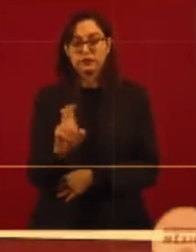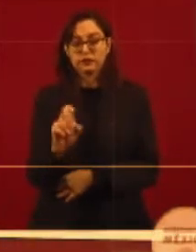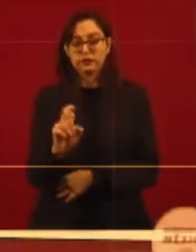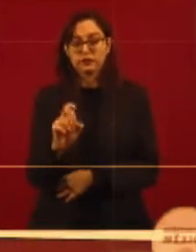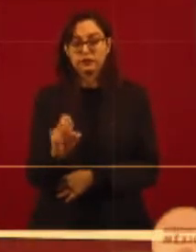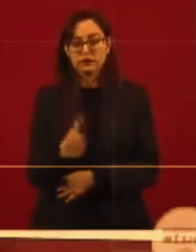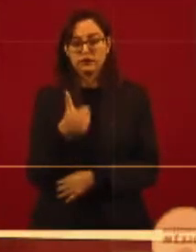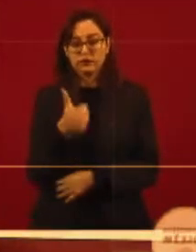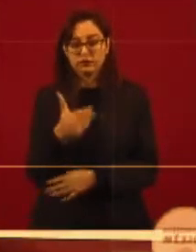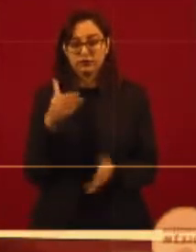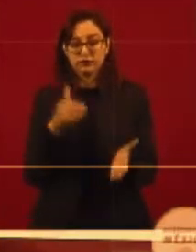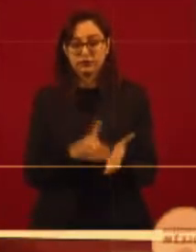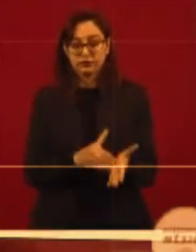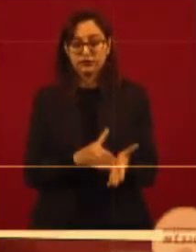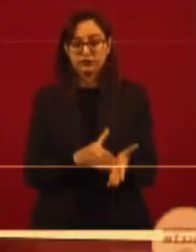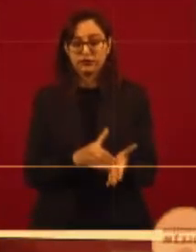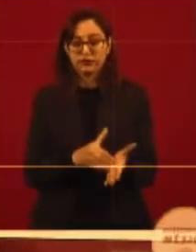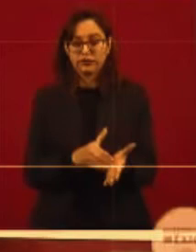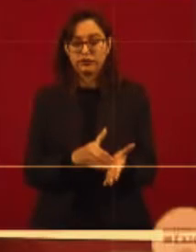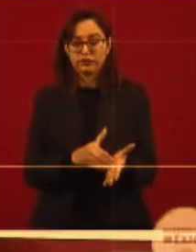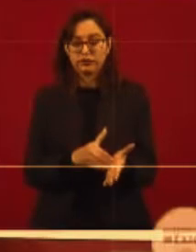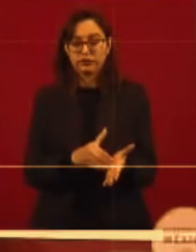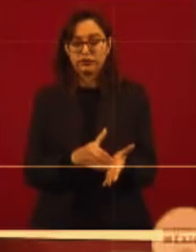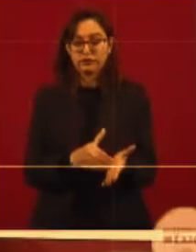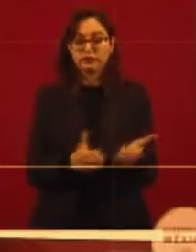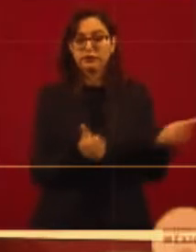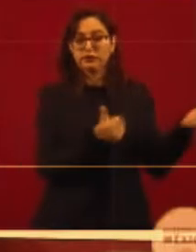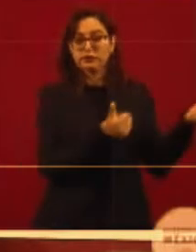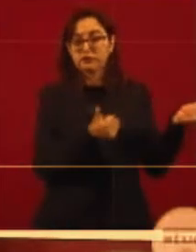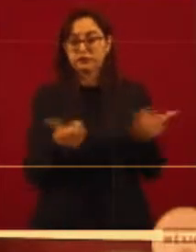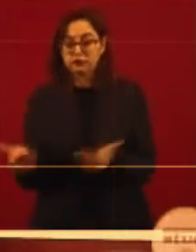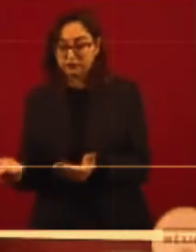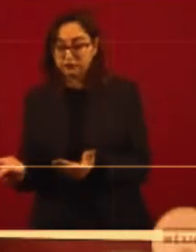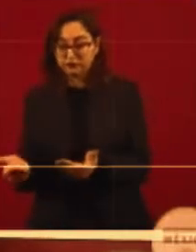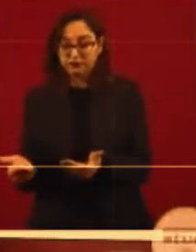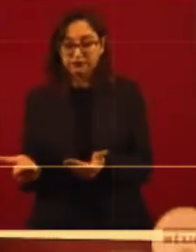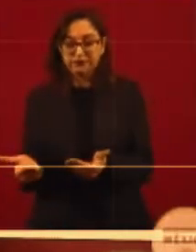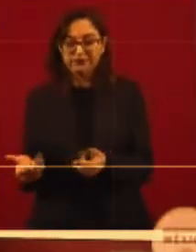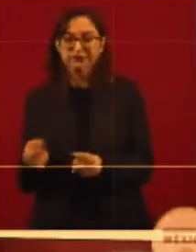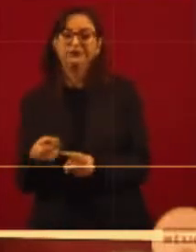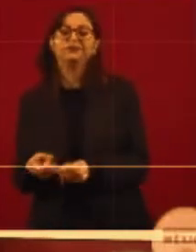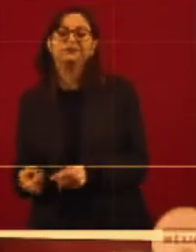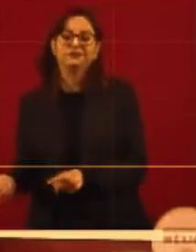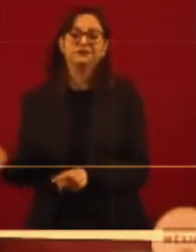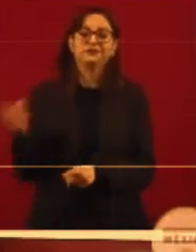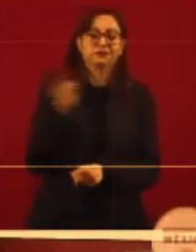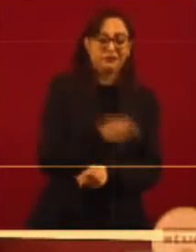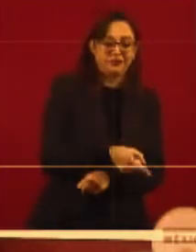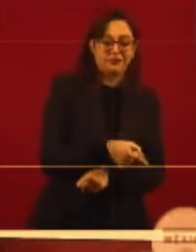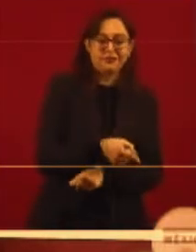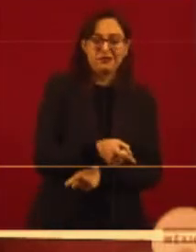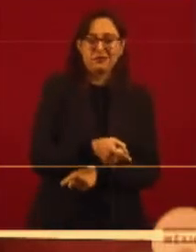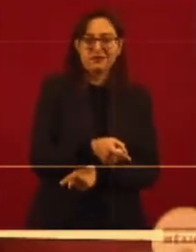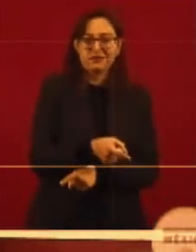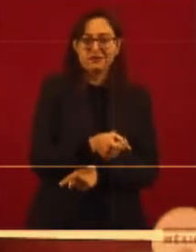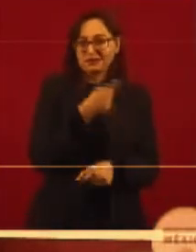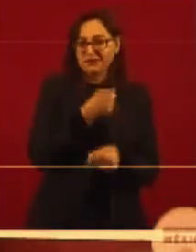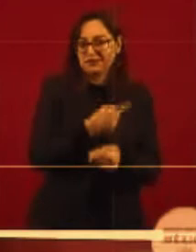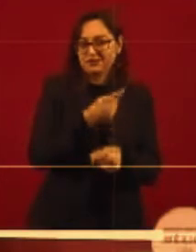.000 dosis se van a utilizar para los primeros que fueron vacunados.